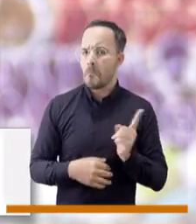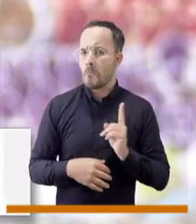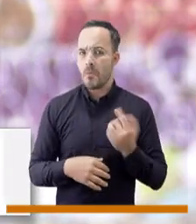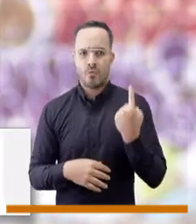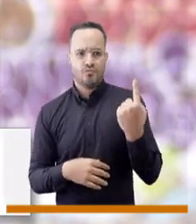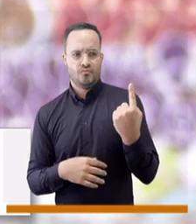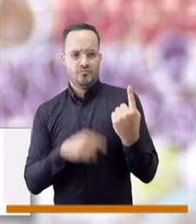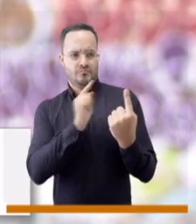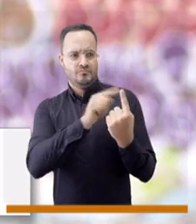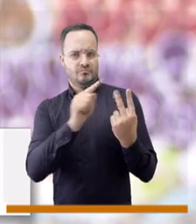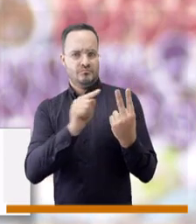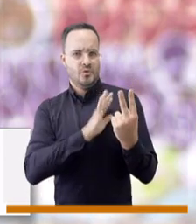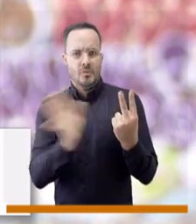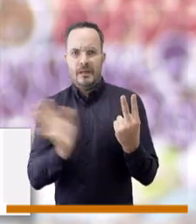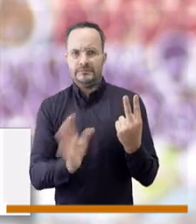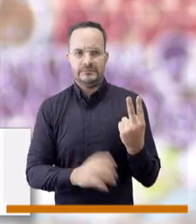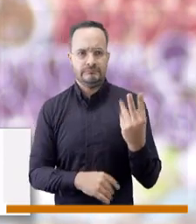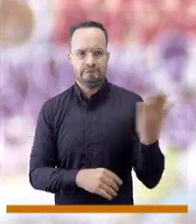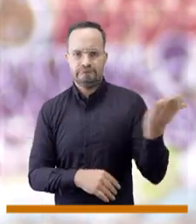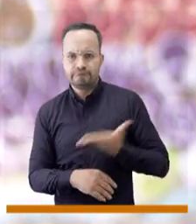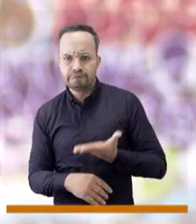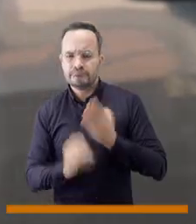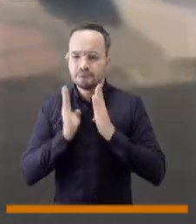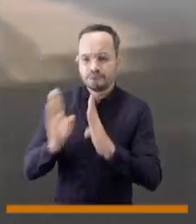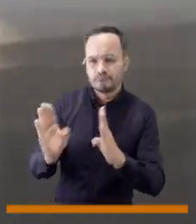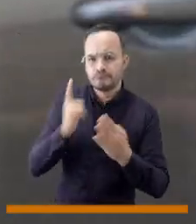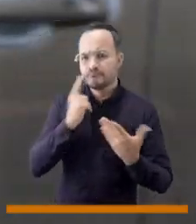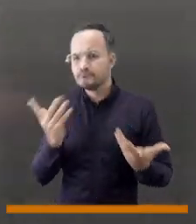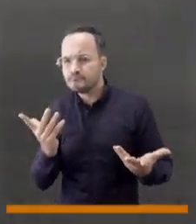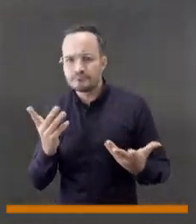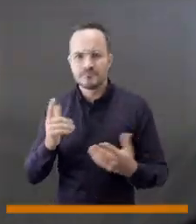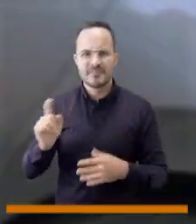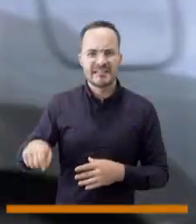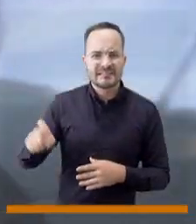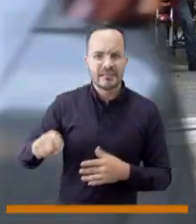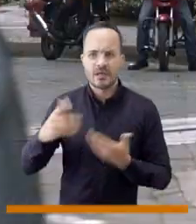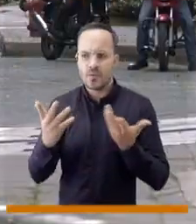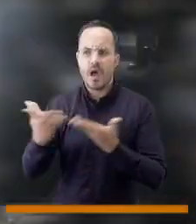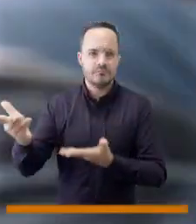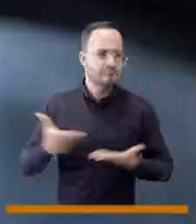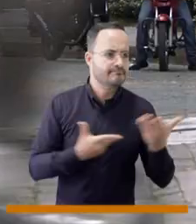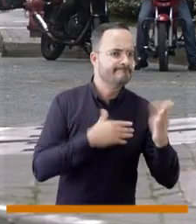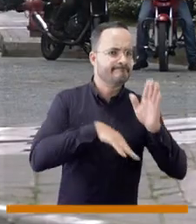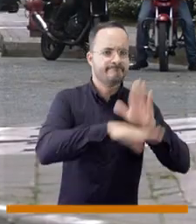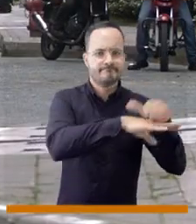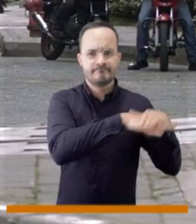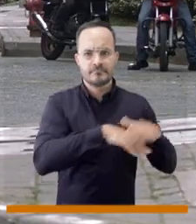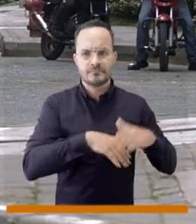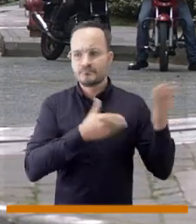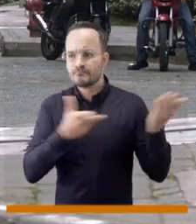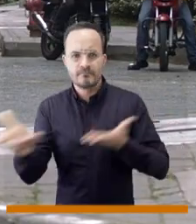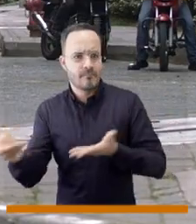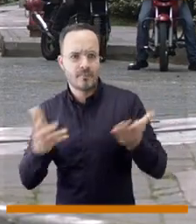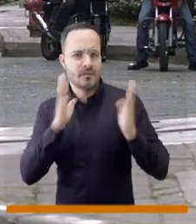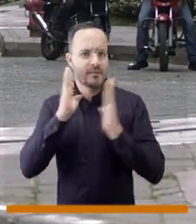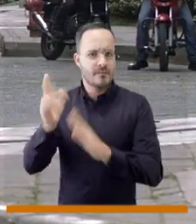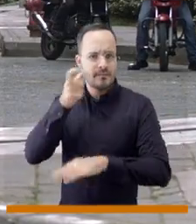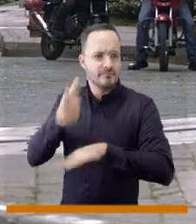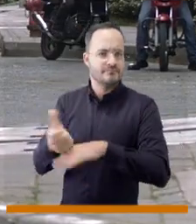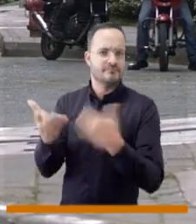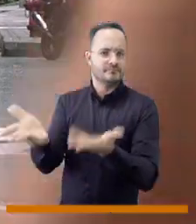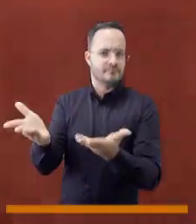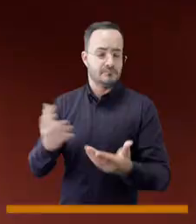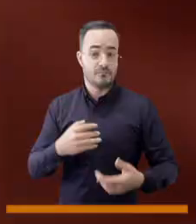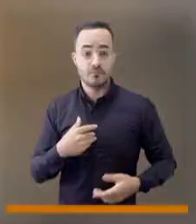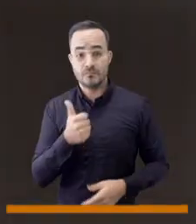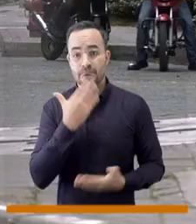únicas personas que se han, digamos, apropiado de este problema y realmente han ayudado, van a las unidades, han traído a todos los entes,